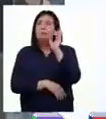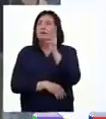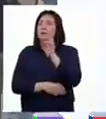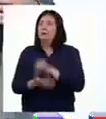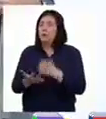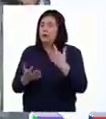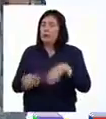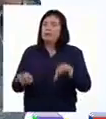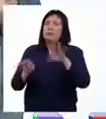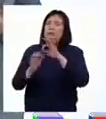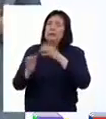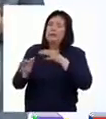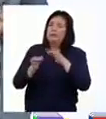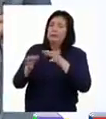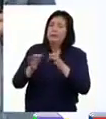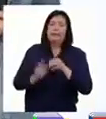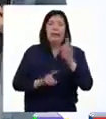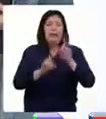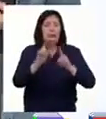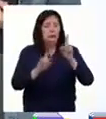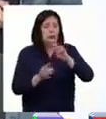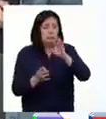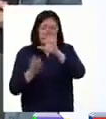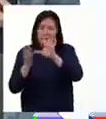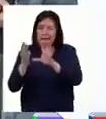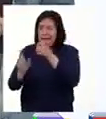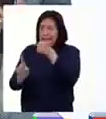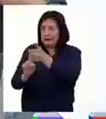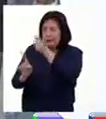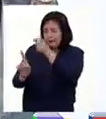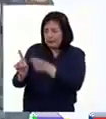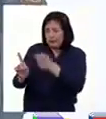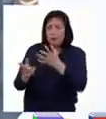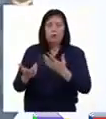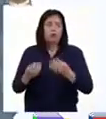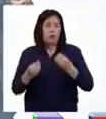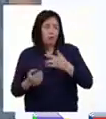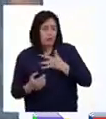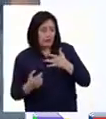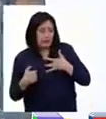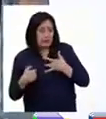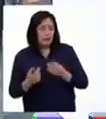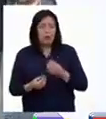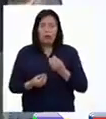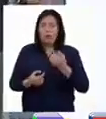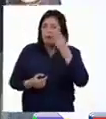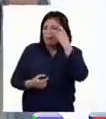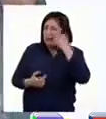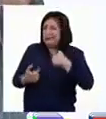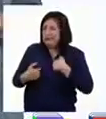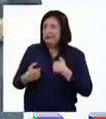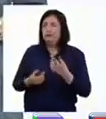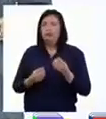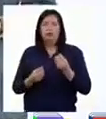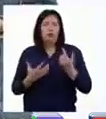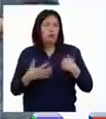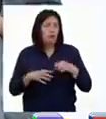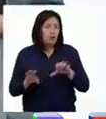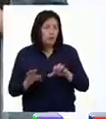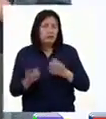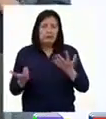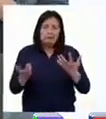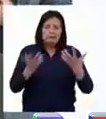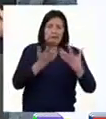importante ha sido poder explicar cómo algunas características personales como nuestra forma de sentir, de pensar, de actuar están